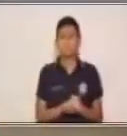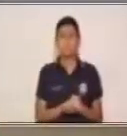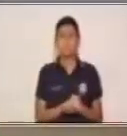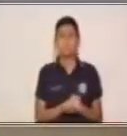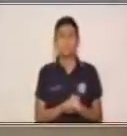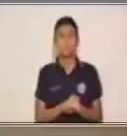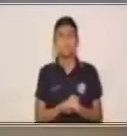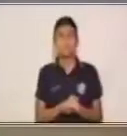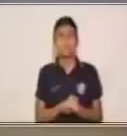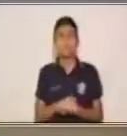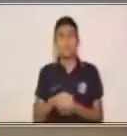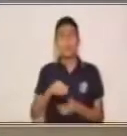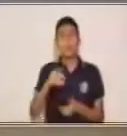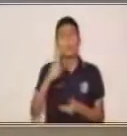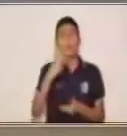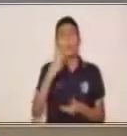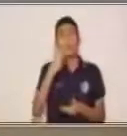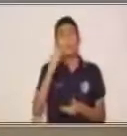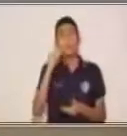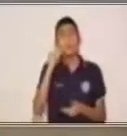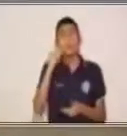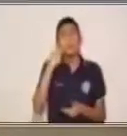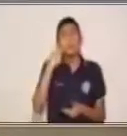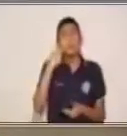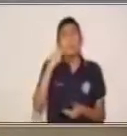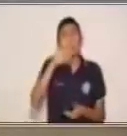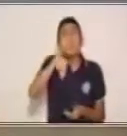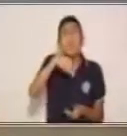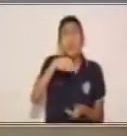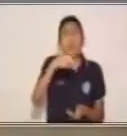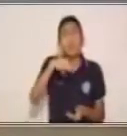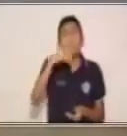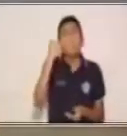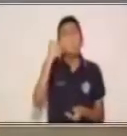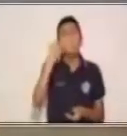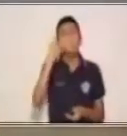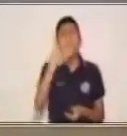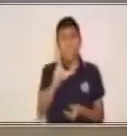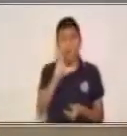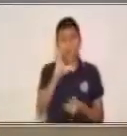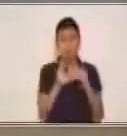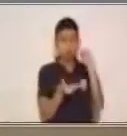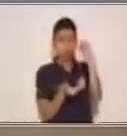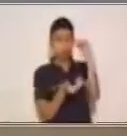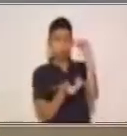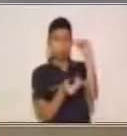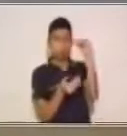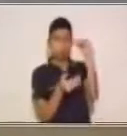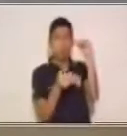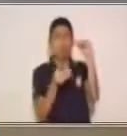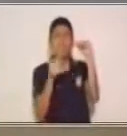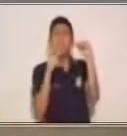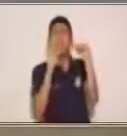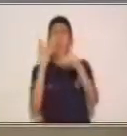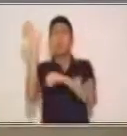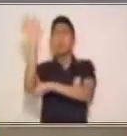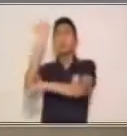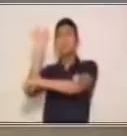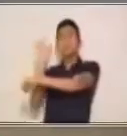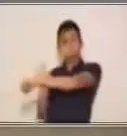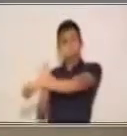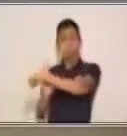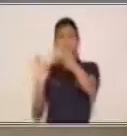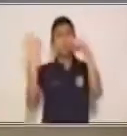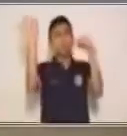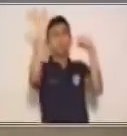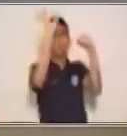es un tarro de miel. ¿Y quiénes lo están persiguiendo? Exacto, unas abejas. Muy bien, vamos a ver